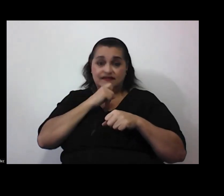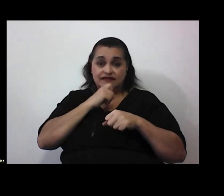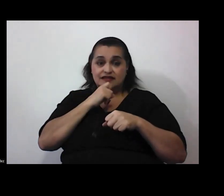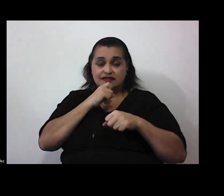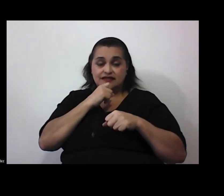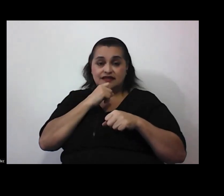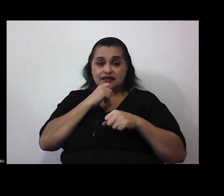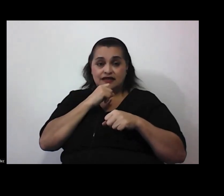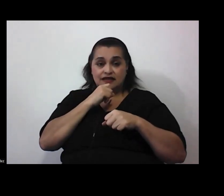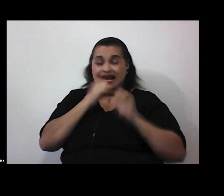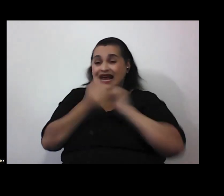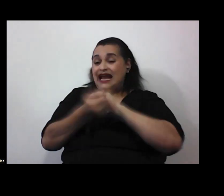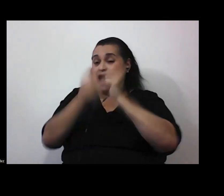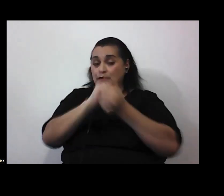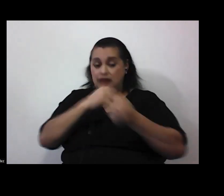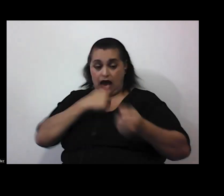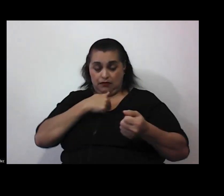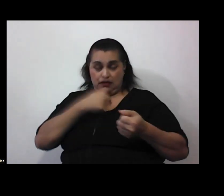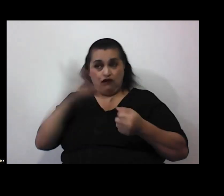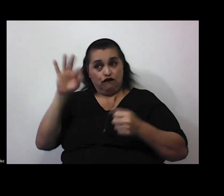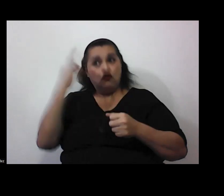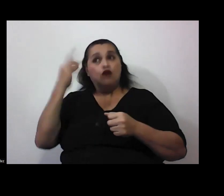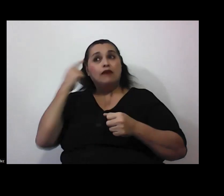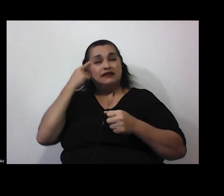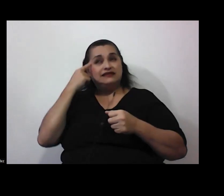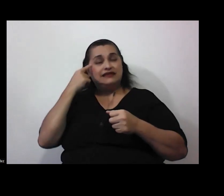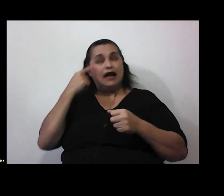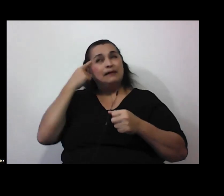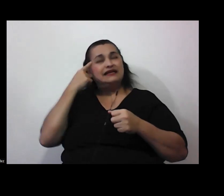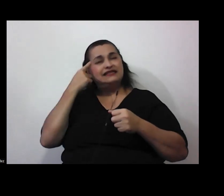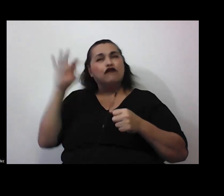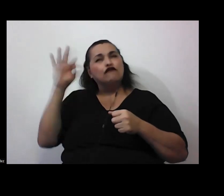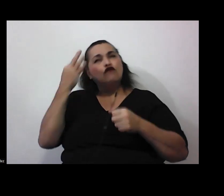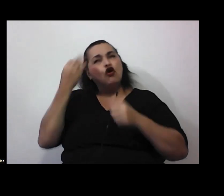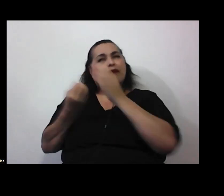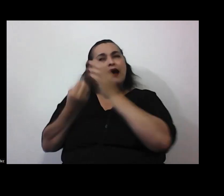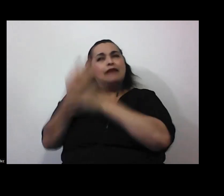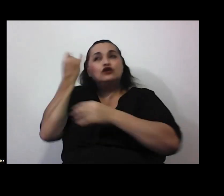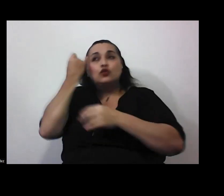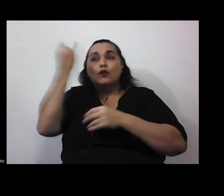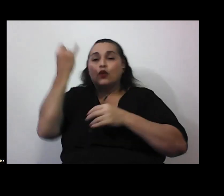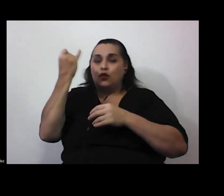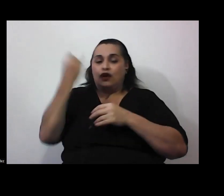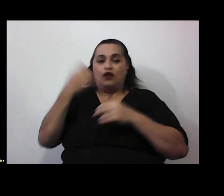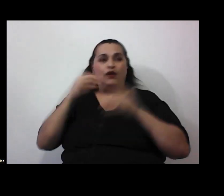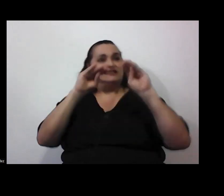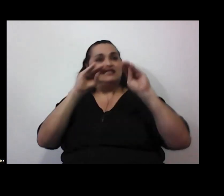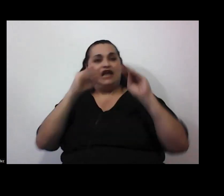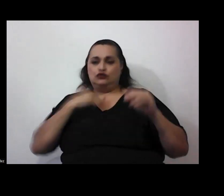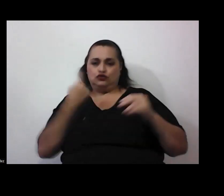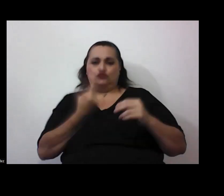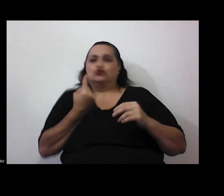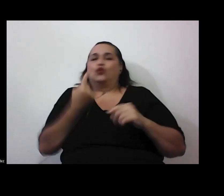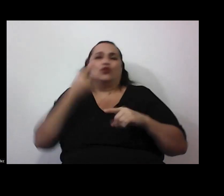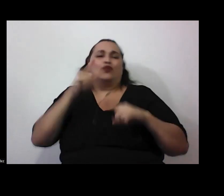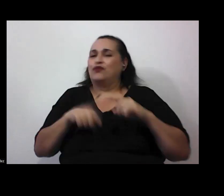cambiar nuestros modos de pensar y pensar formas innovadoras de enseñar en solitario esto me